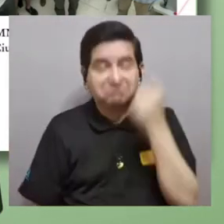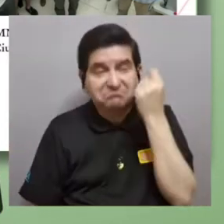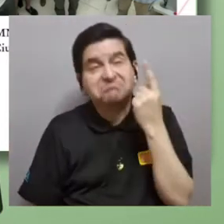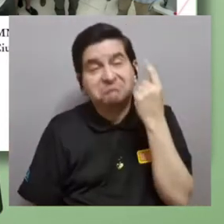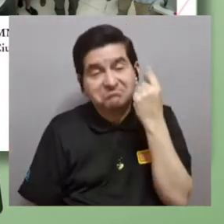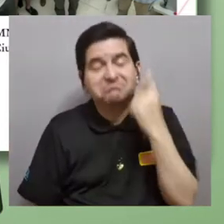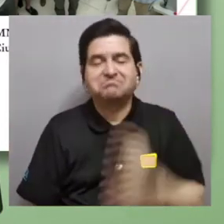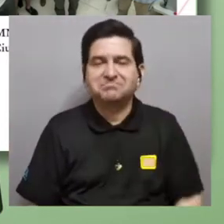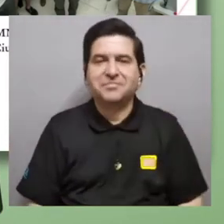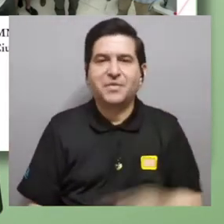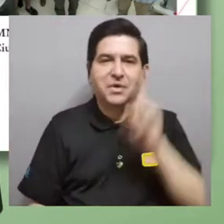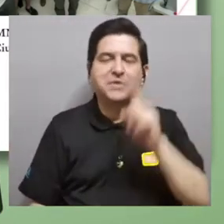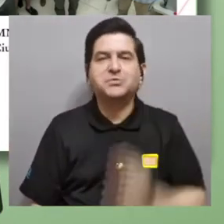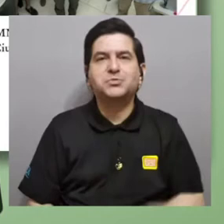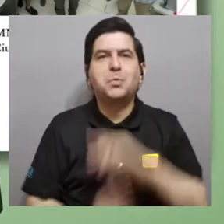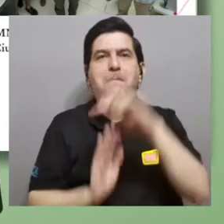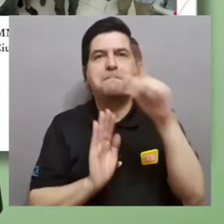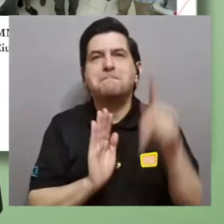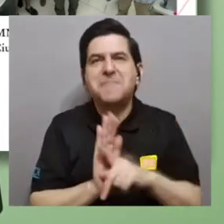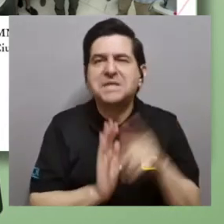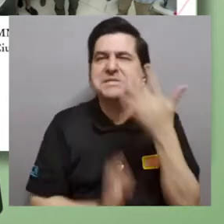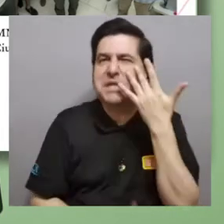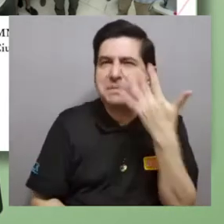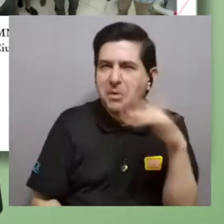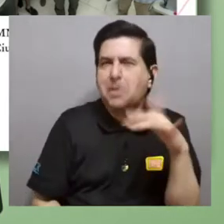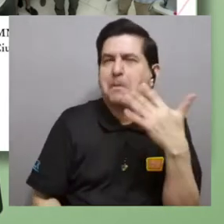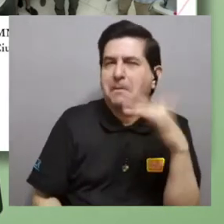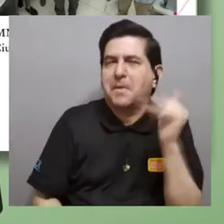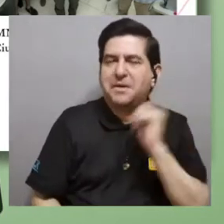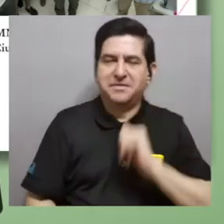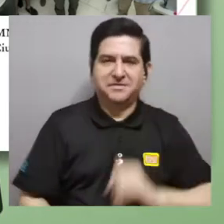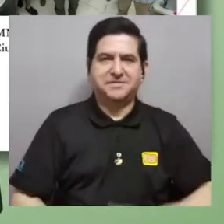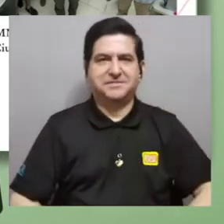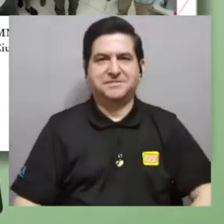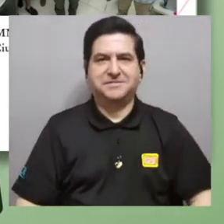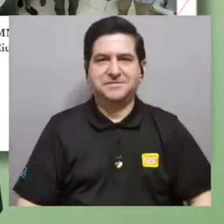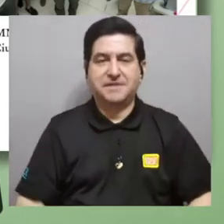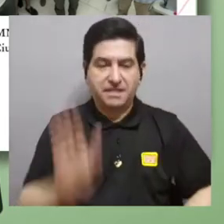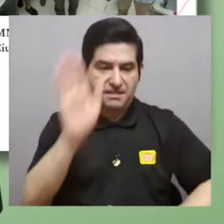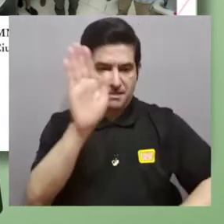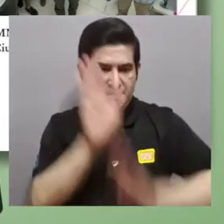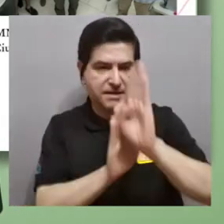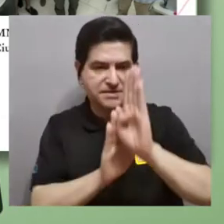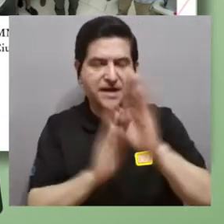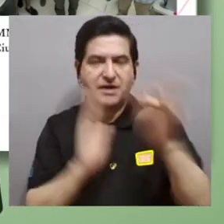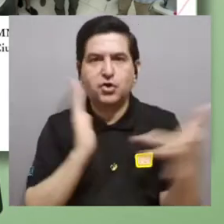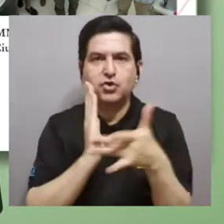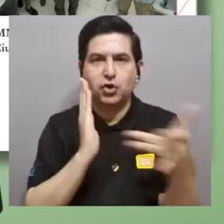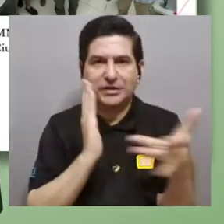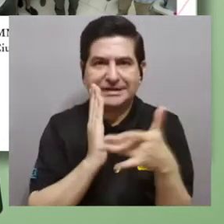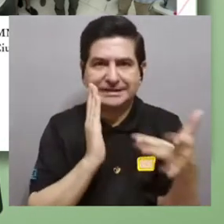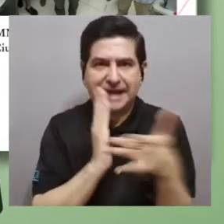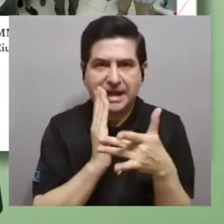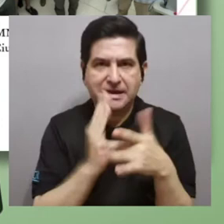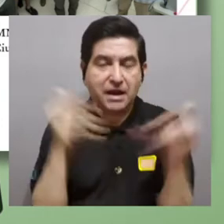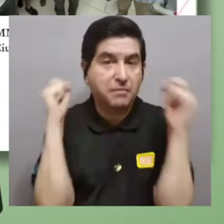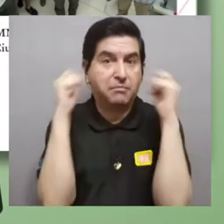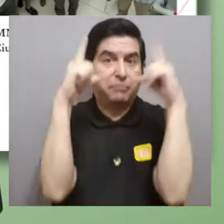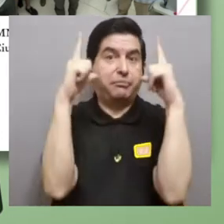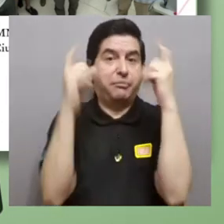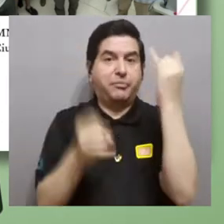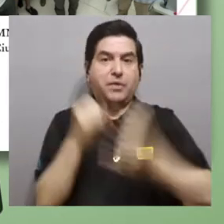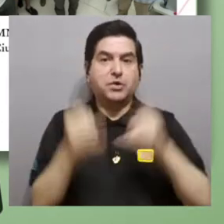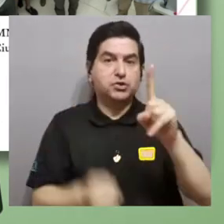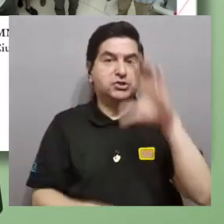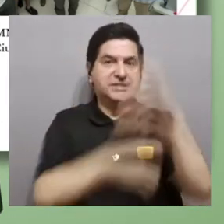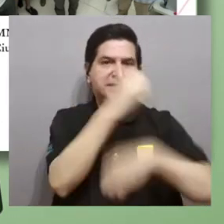Completamente entendible, un principio similar. El desarrollo de esta técnica ha sido